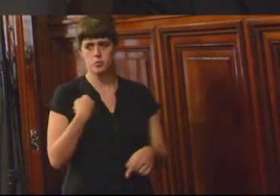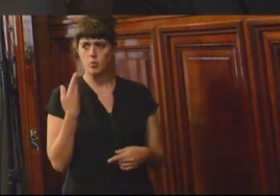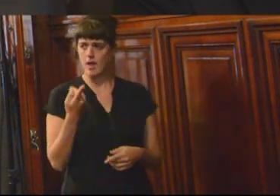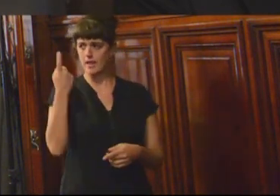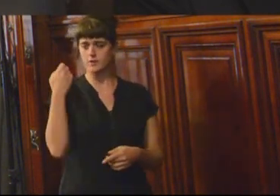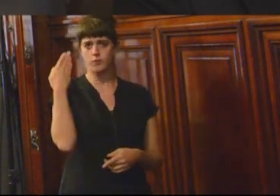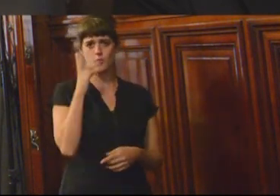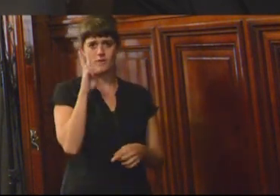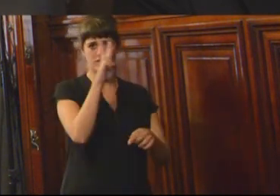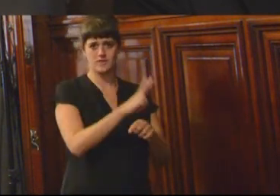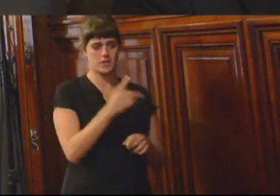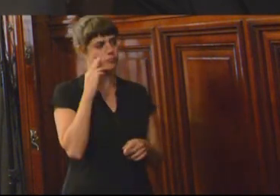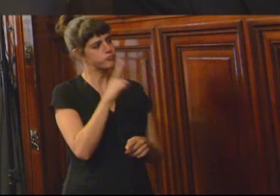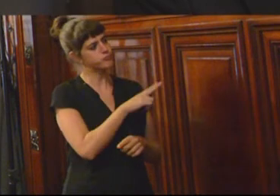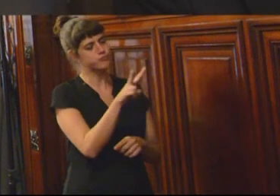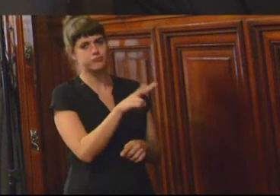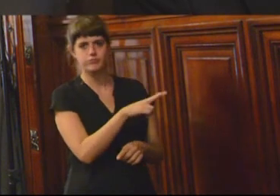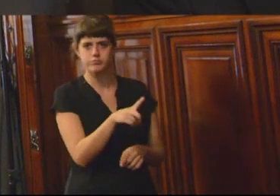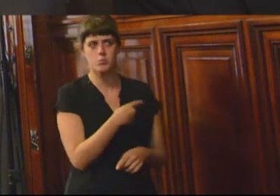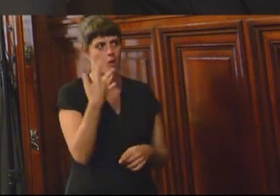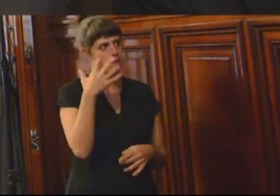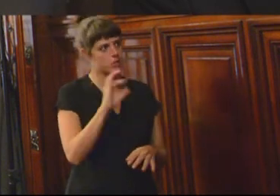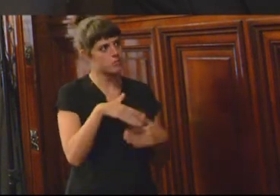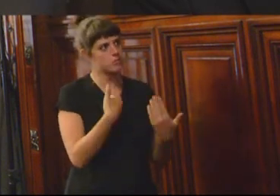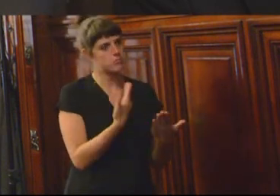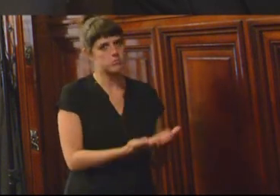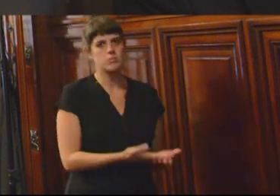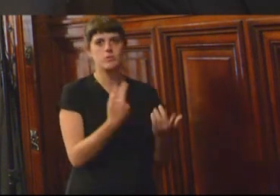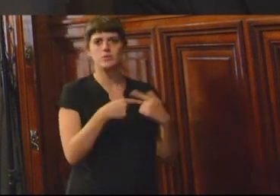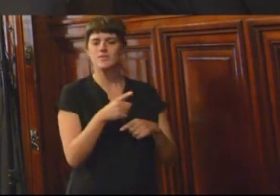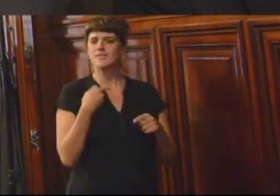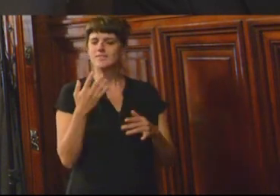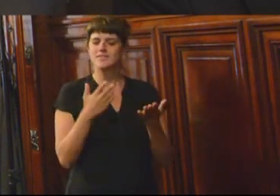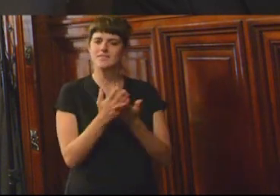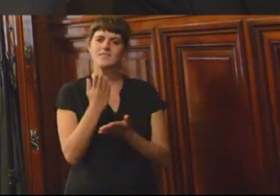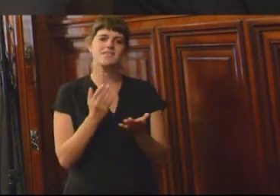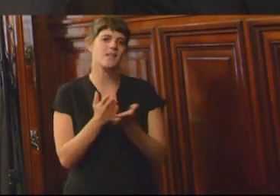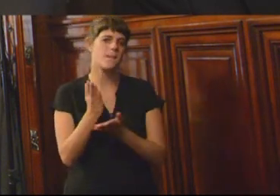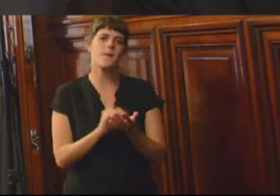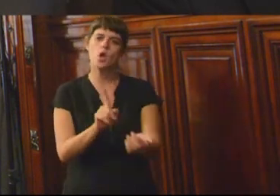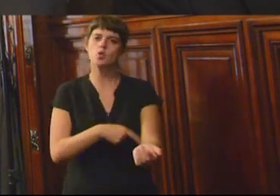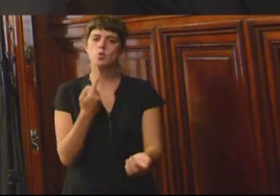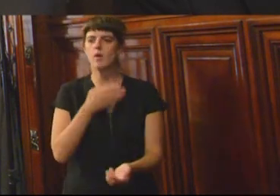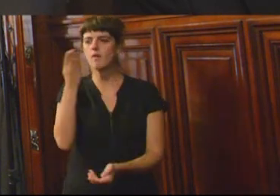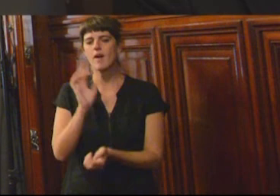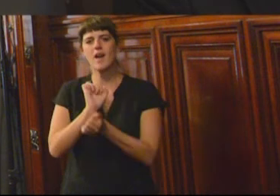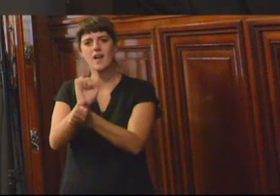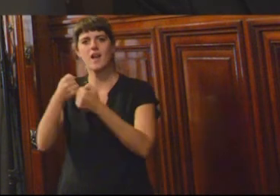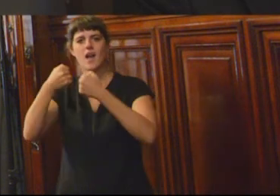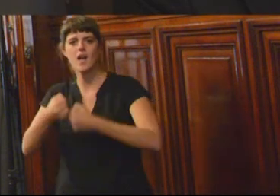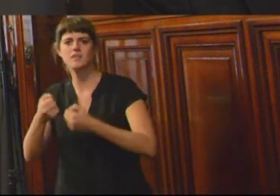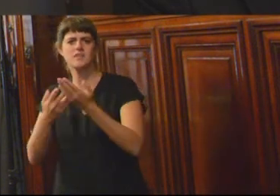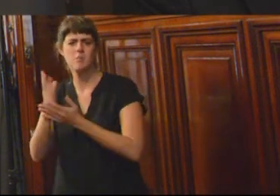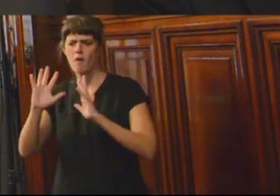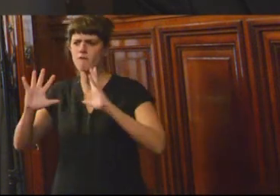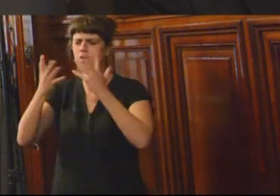provincia de Buenos Aires, estamos acostumbrados a ver modelos correccionistas donde la fuerza, la violencia, es lo que caracteriza que no